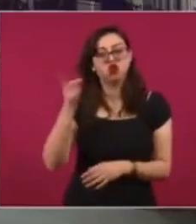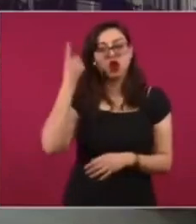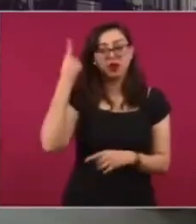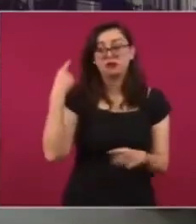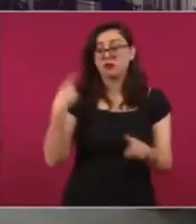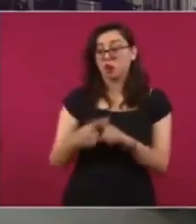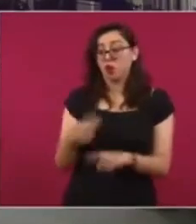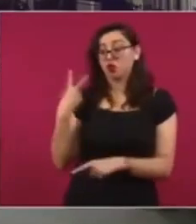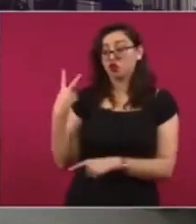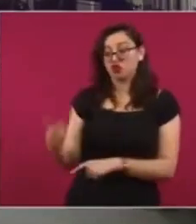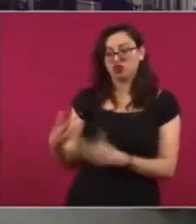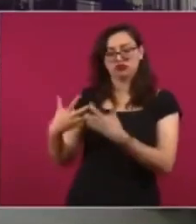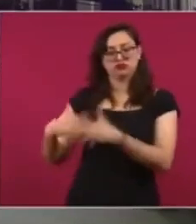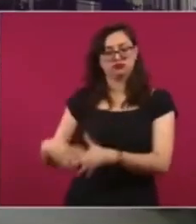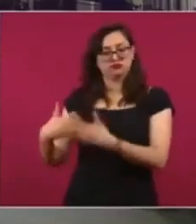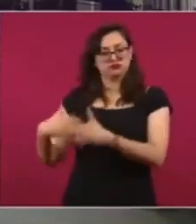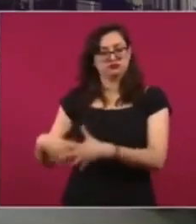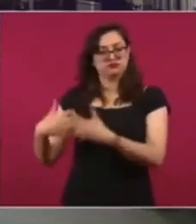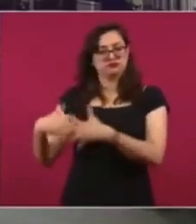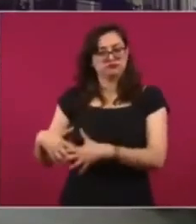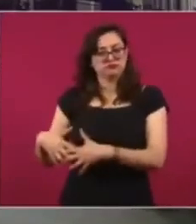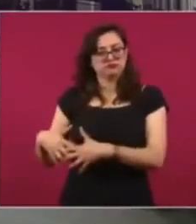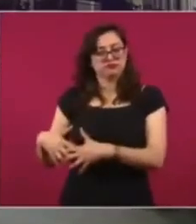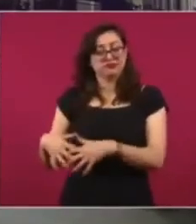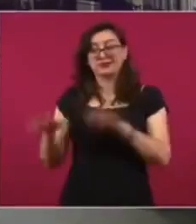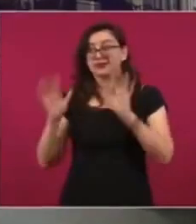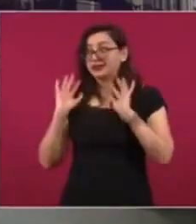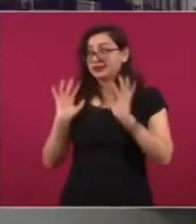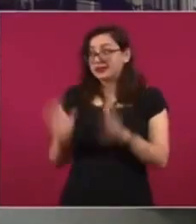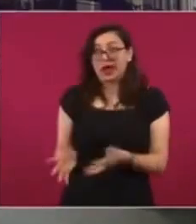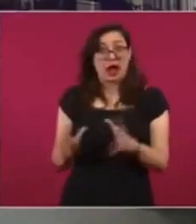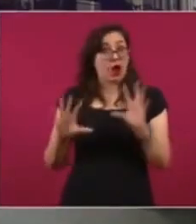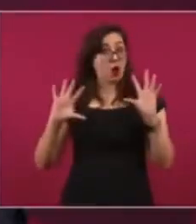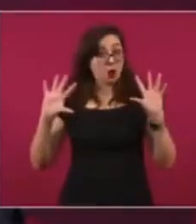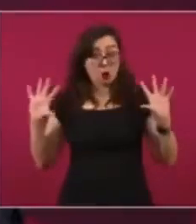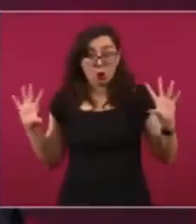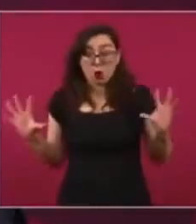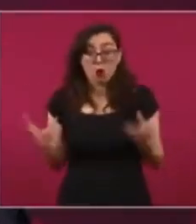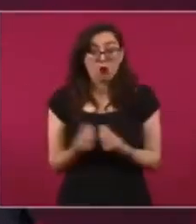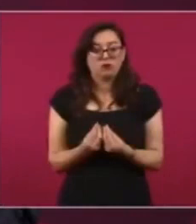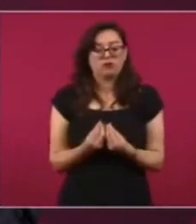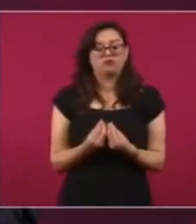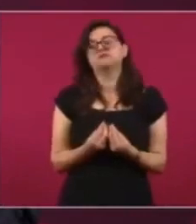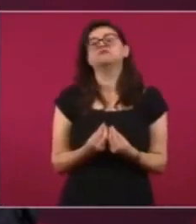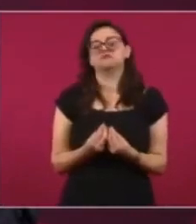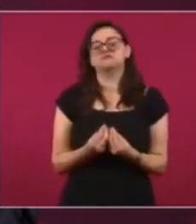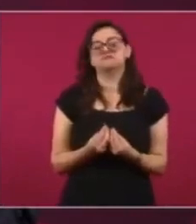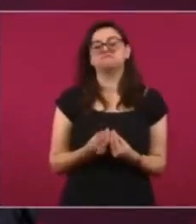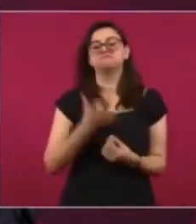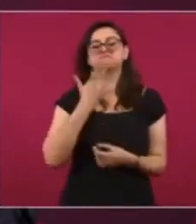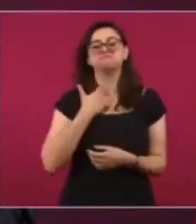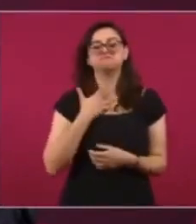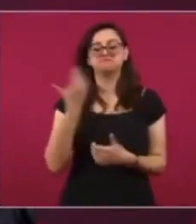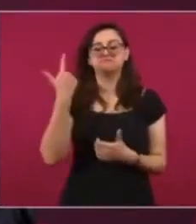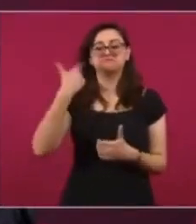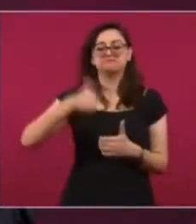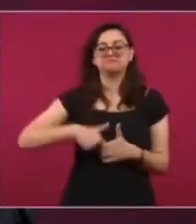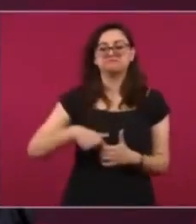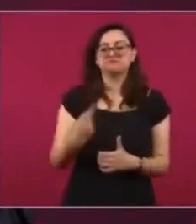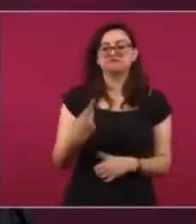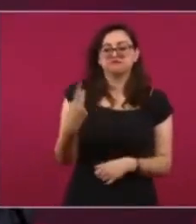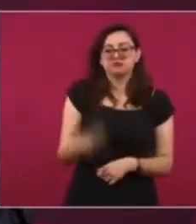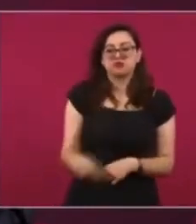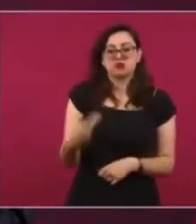Entonces, con esto vamos a poder procesar los